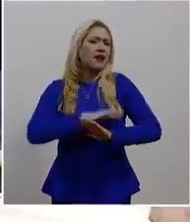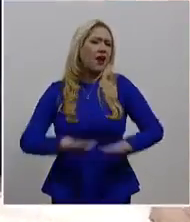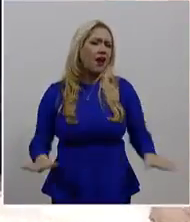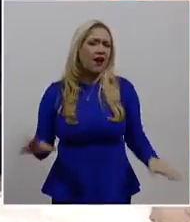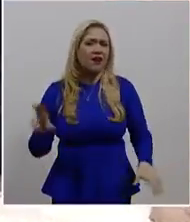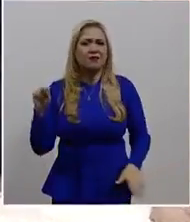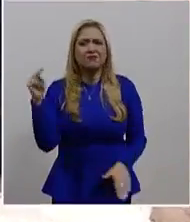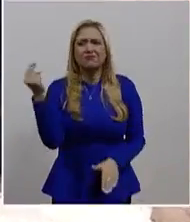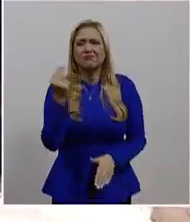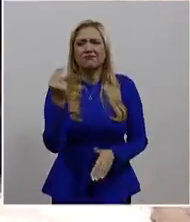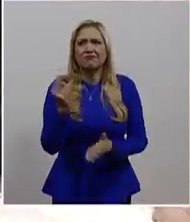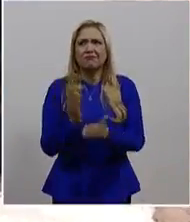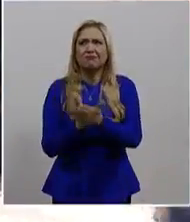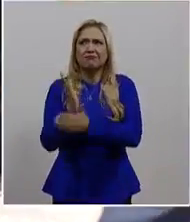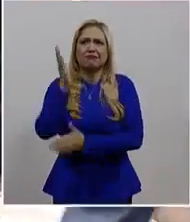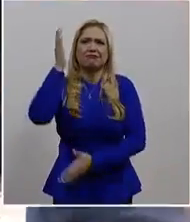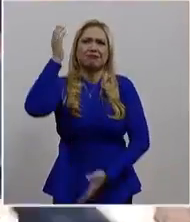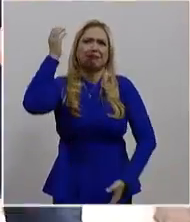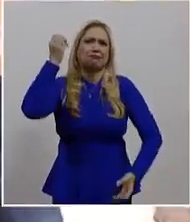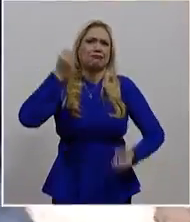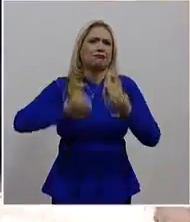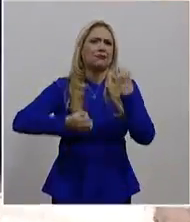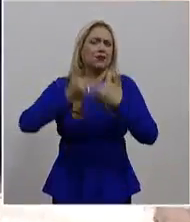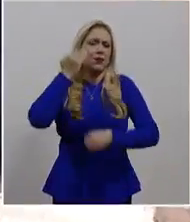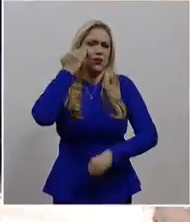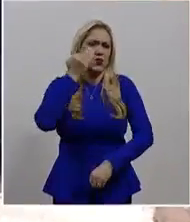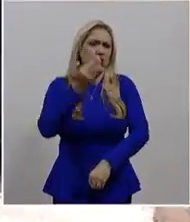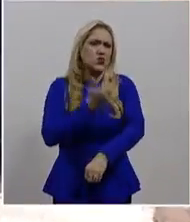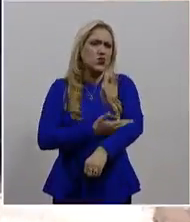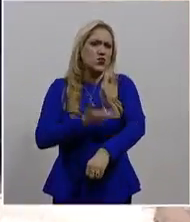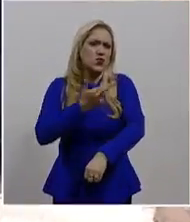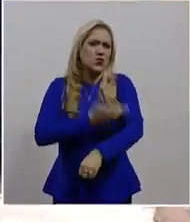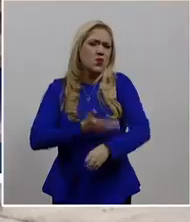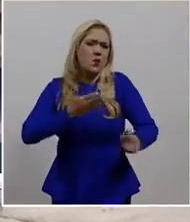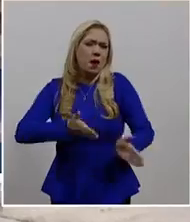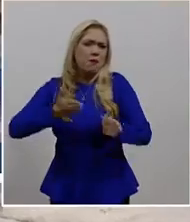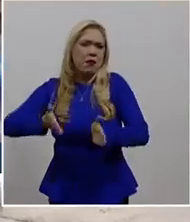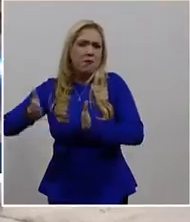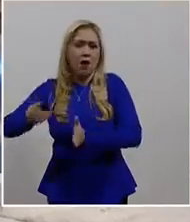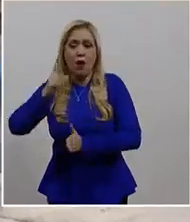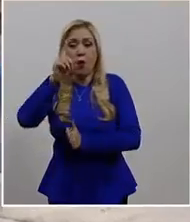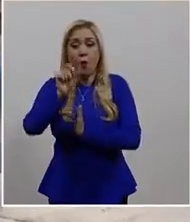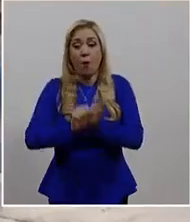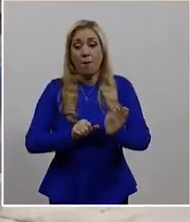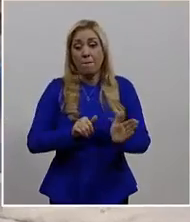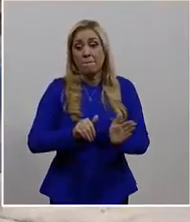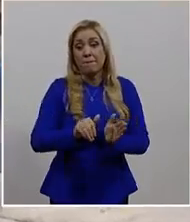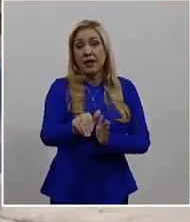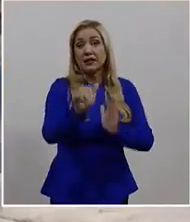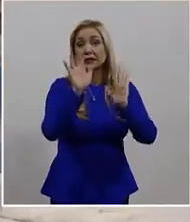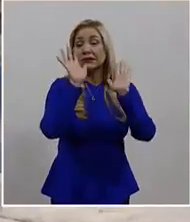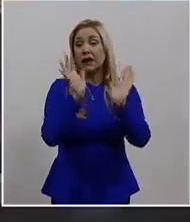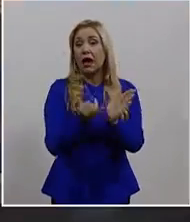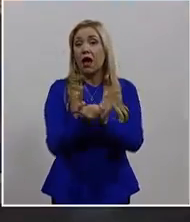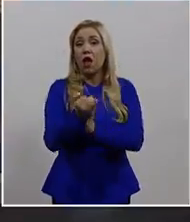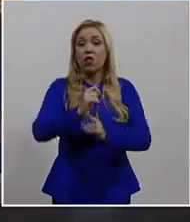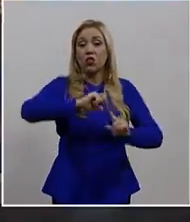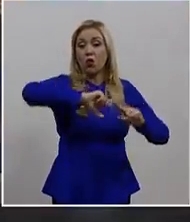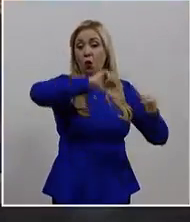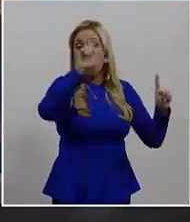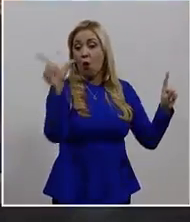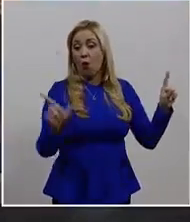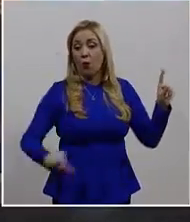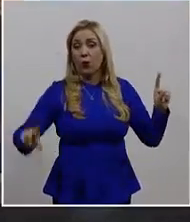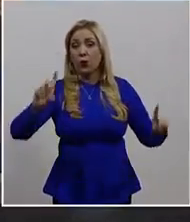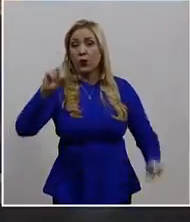A un mes de la fecha límite para su implementación a nivel nacional, el modelo de justicia laboral en el país cuenta con un